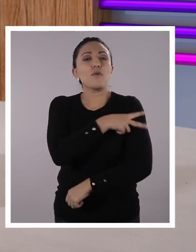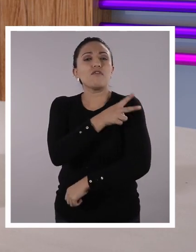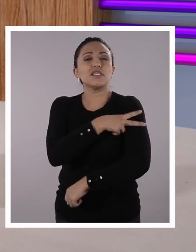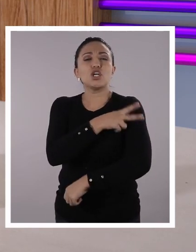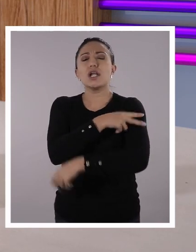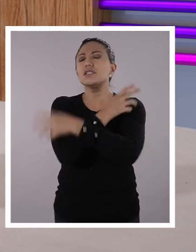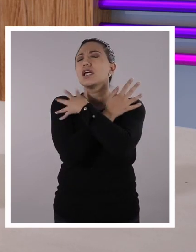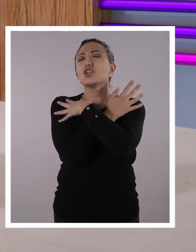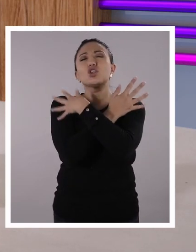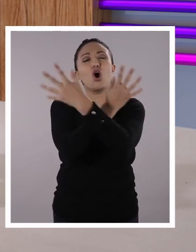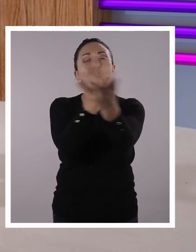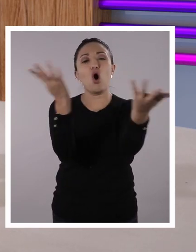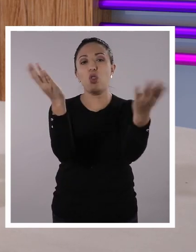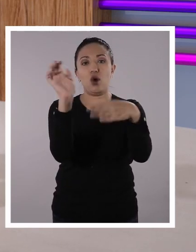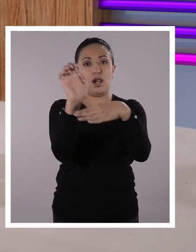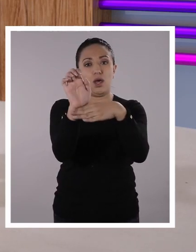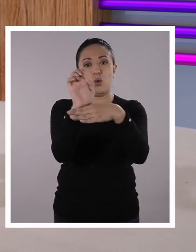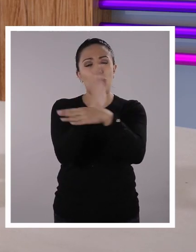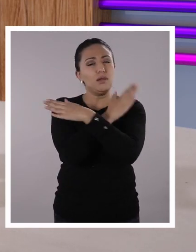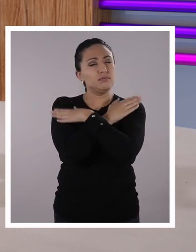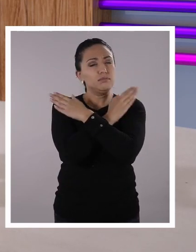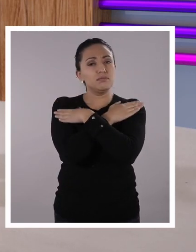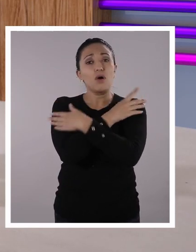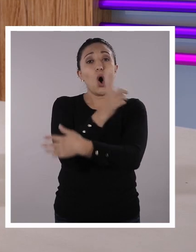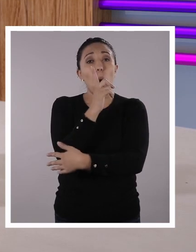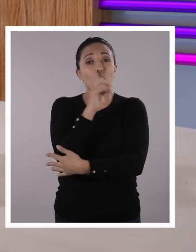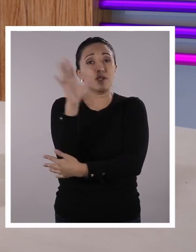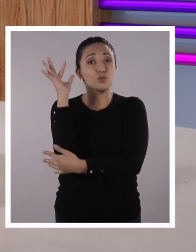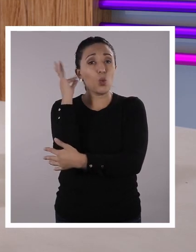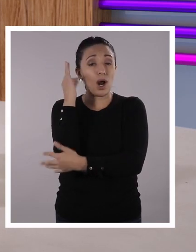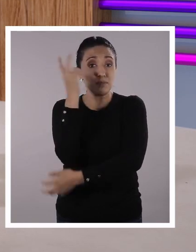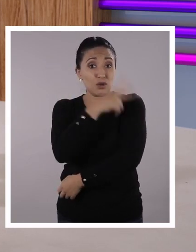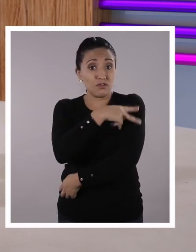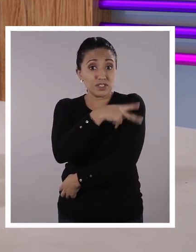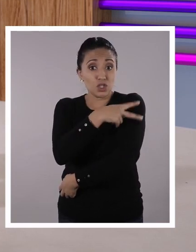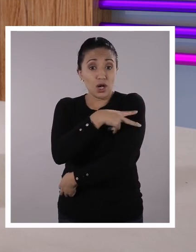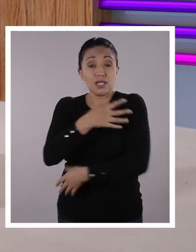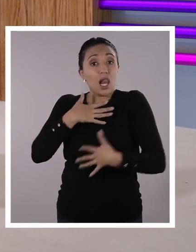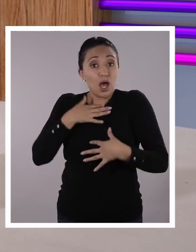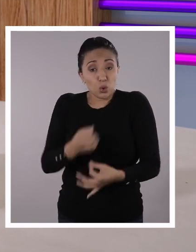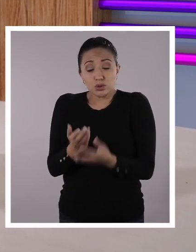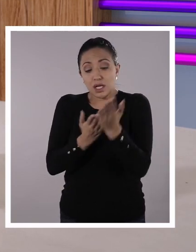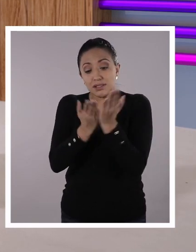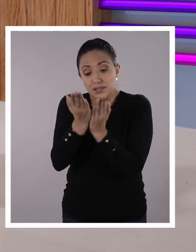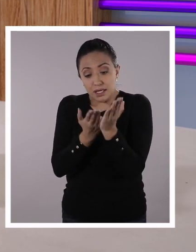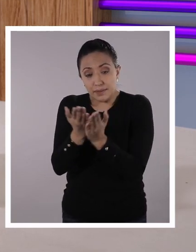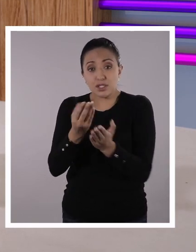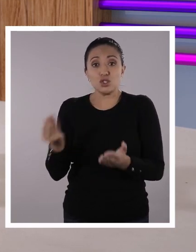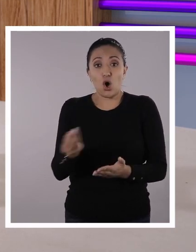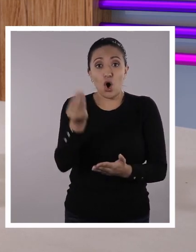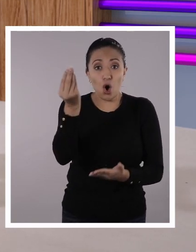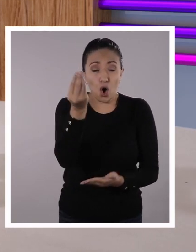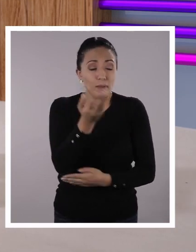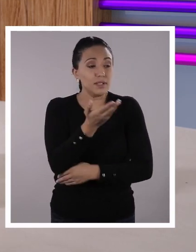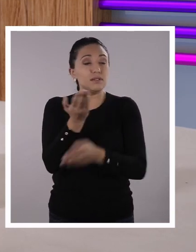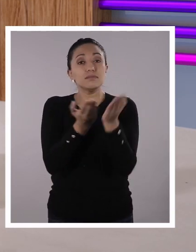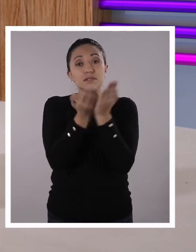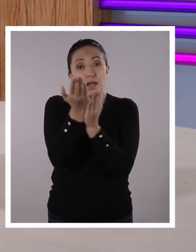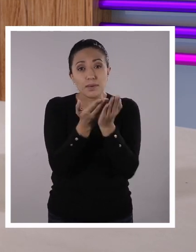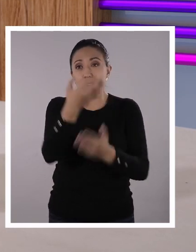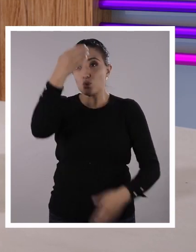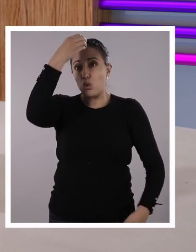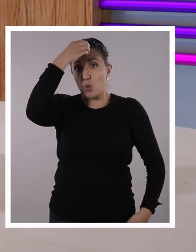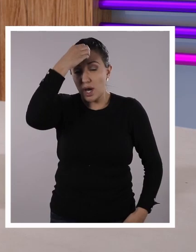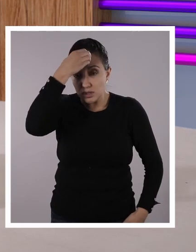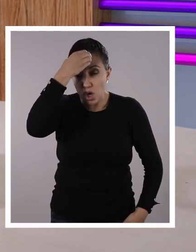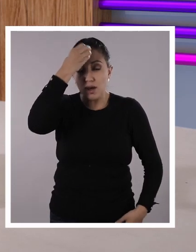las maestras de nuestro país. Todos estos hombres y mujeres que han optado por el servicio a la juventud, a la niñez, educar a esta